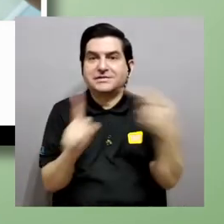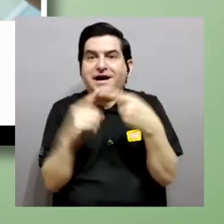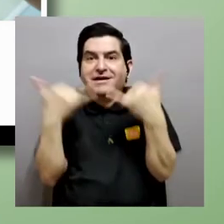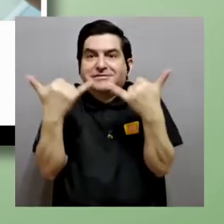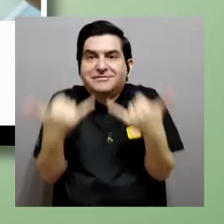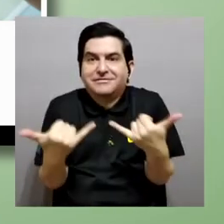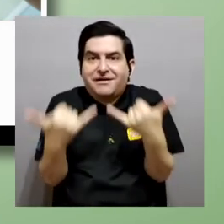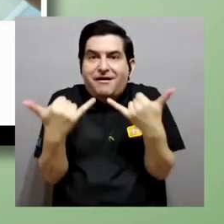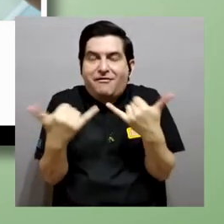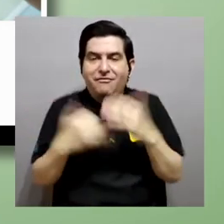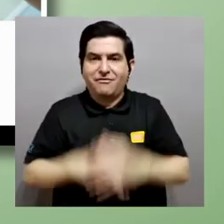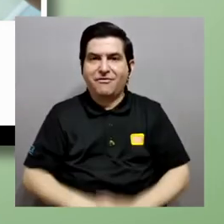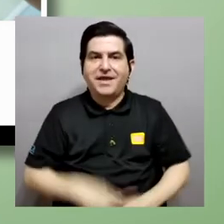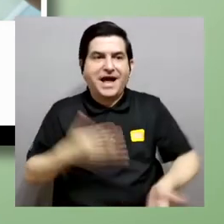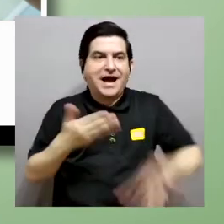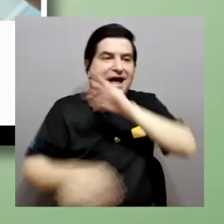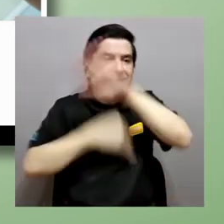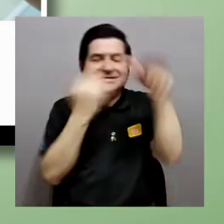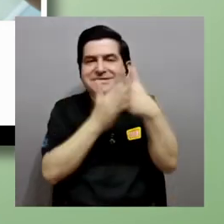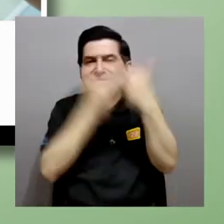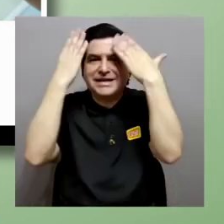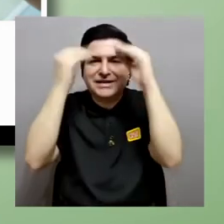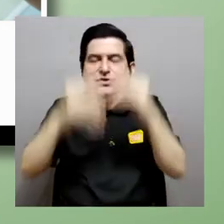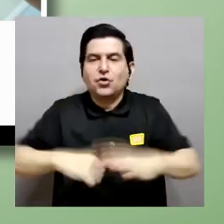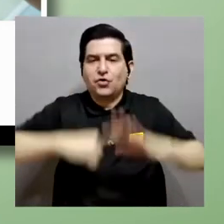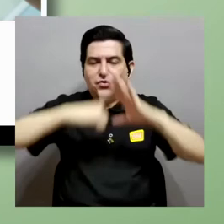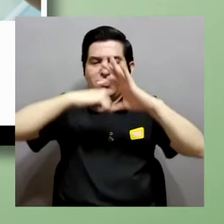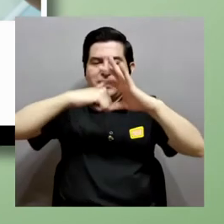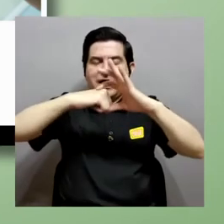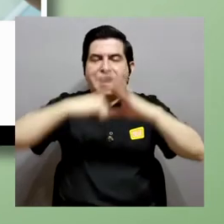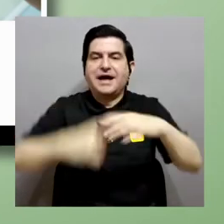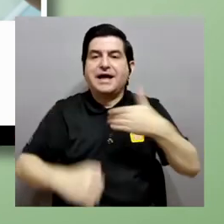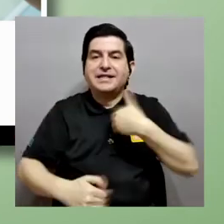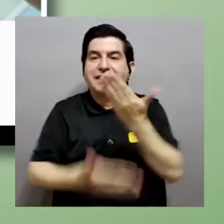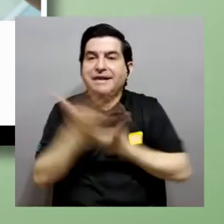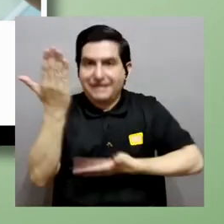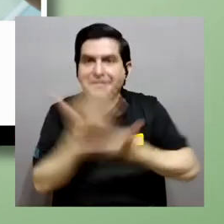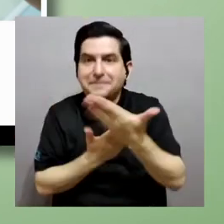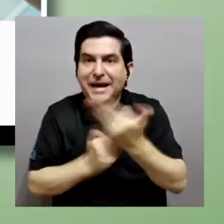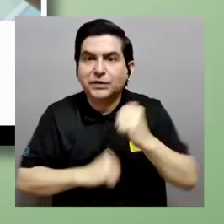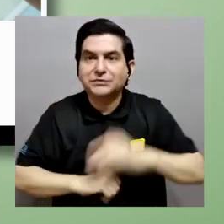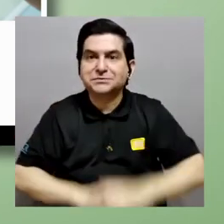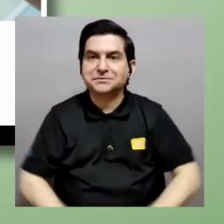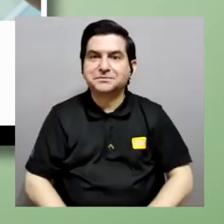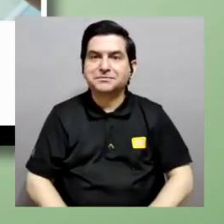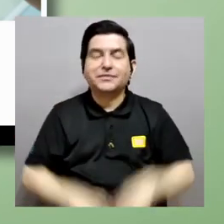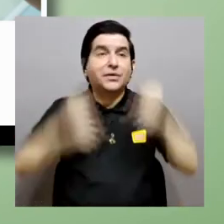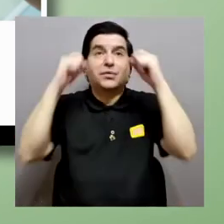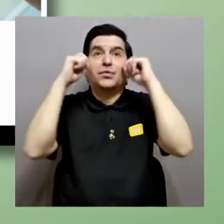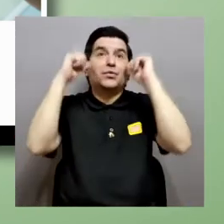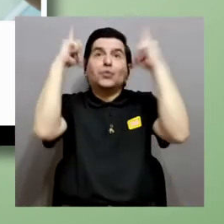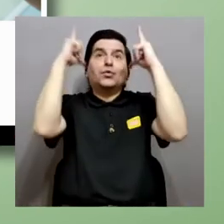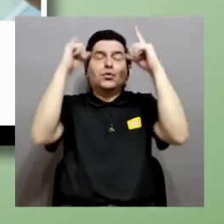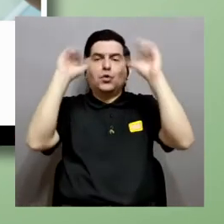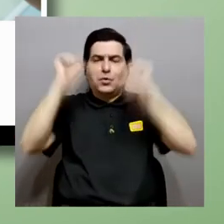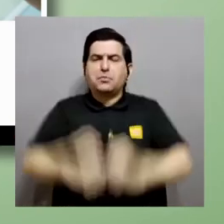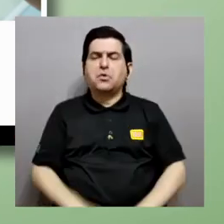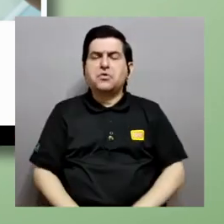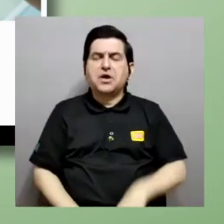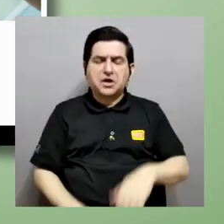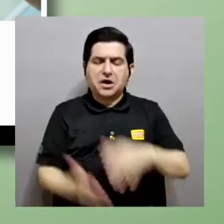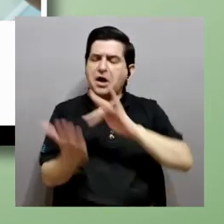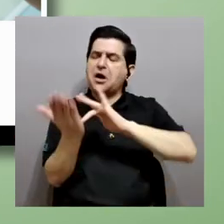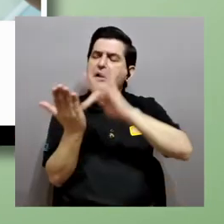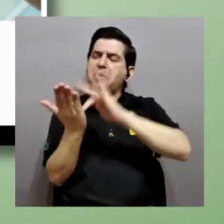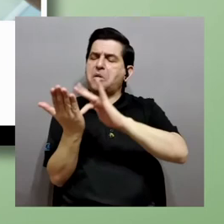tenemos prácticamente toda toda la información la información del del planeta planeta en nuestras manos en nuestras manos es espectacular que podemos sacar el